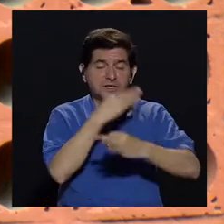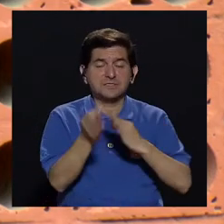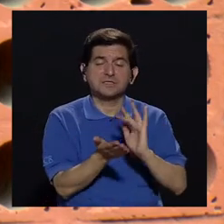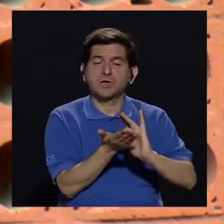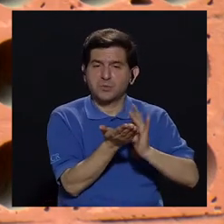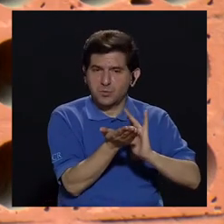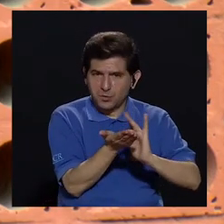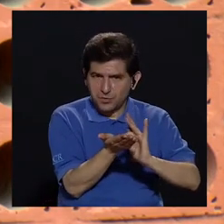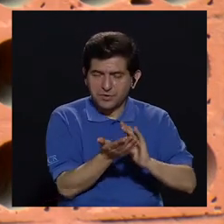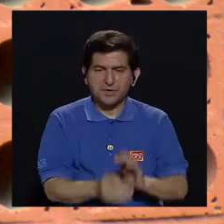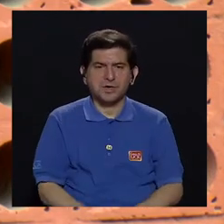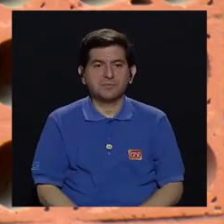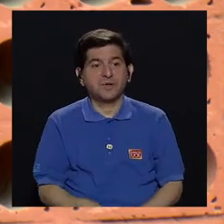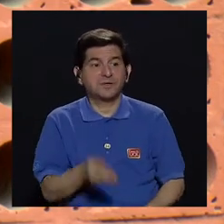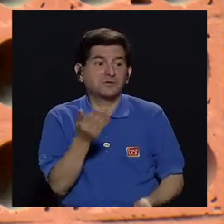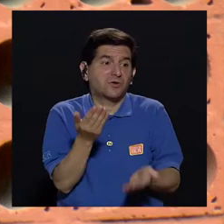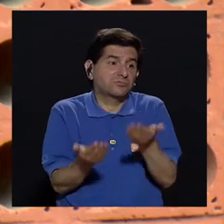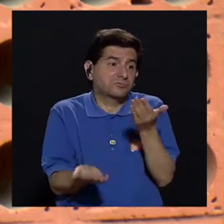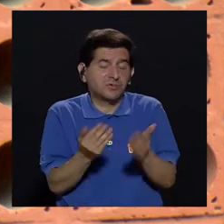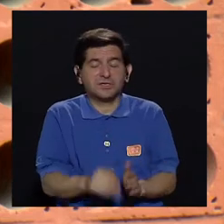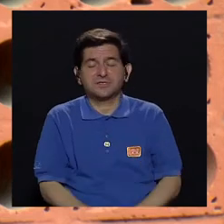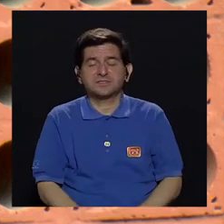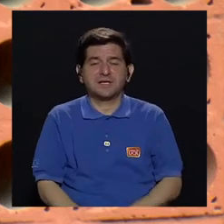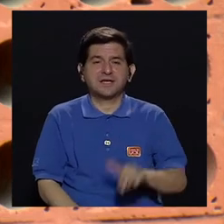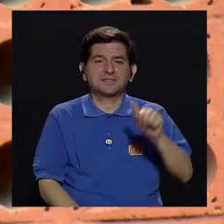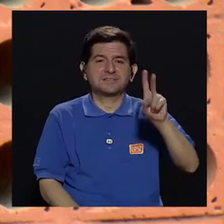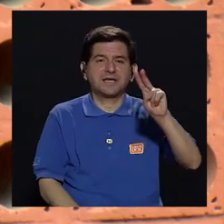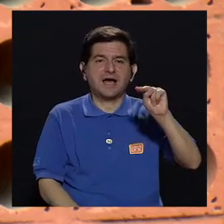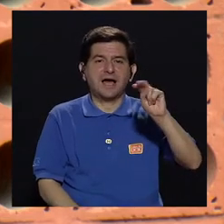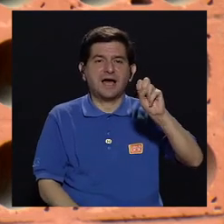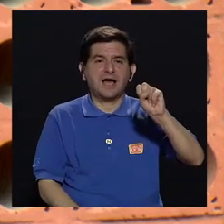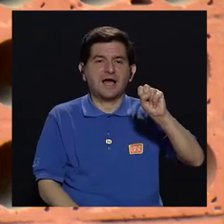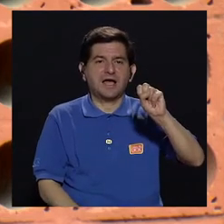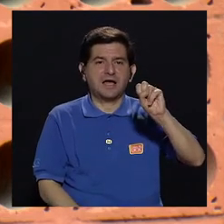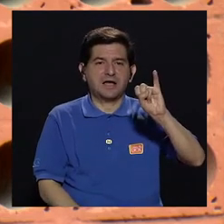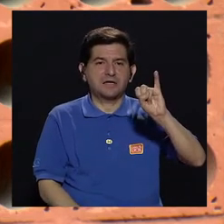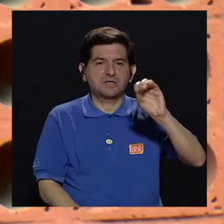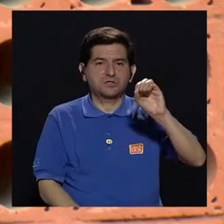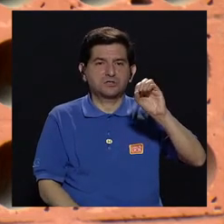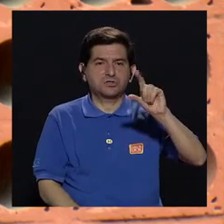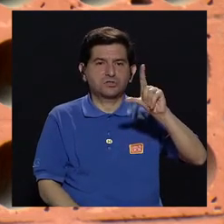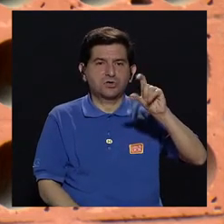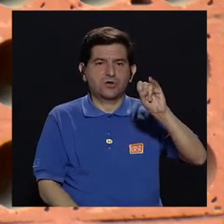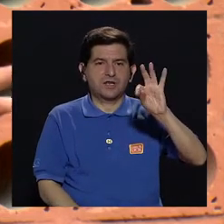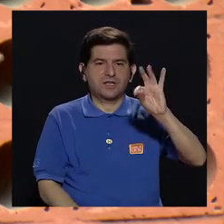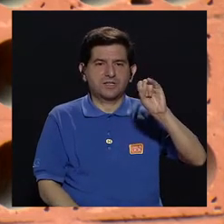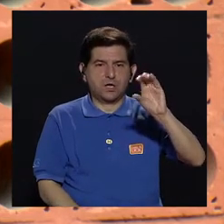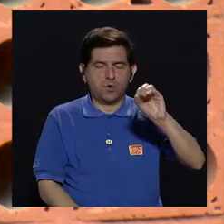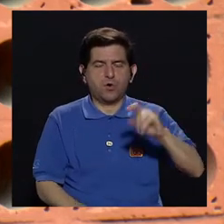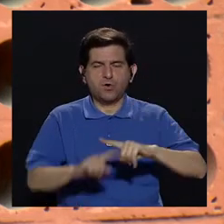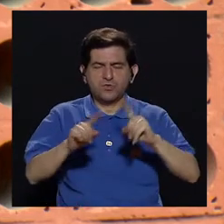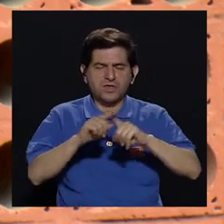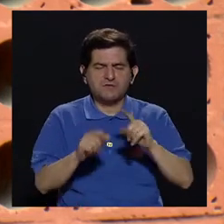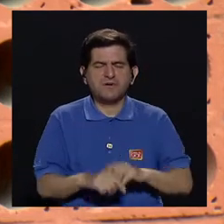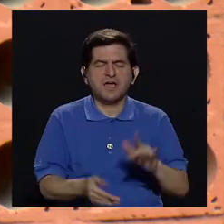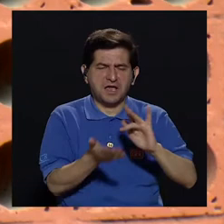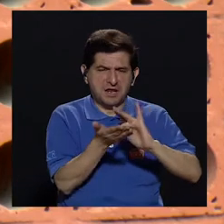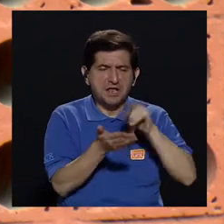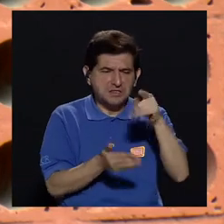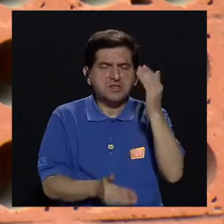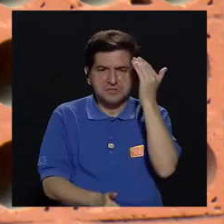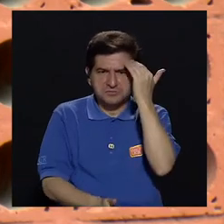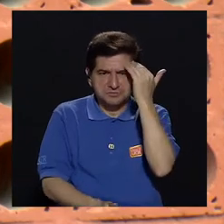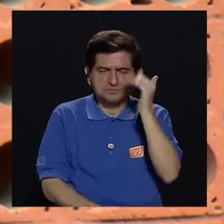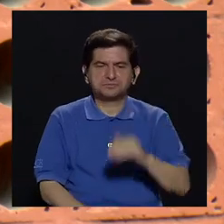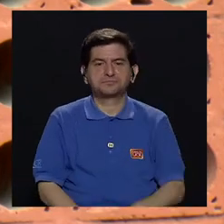tipo de medicaciones, ya sean como ansiolíticos o, bueno, hay una gran gama que ellos son los que realmente